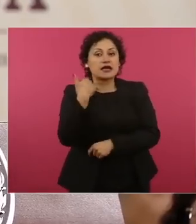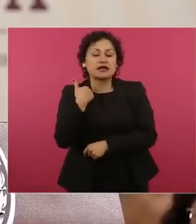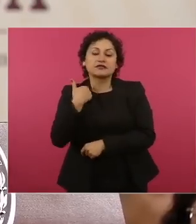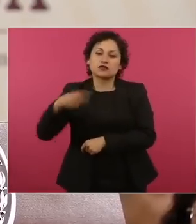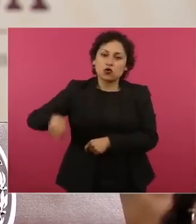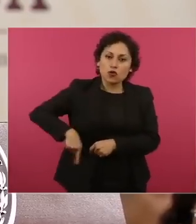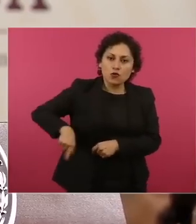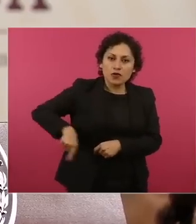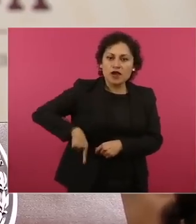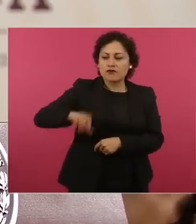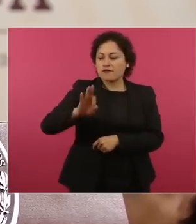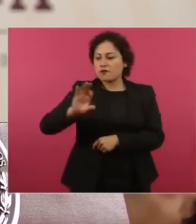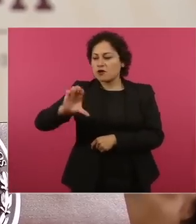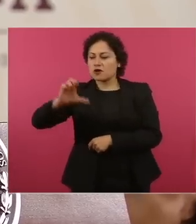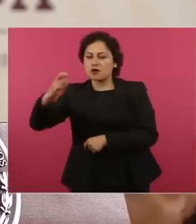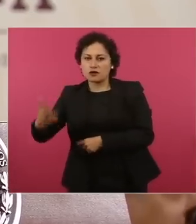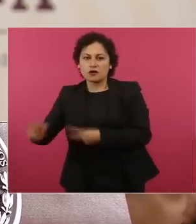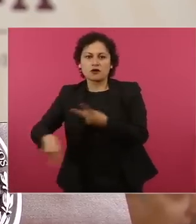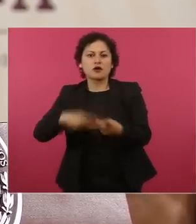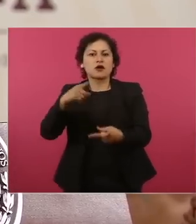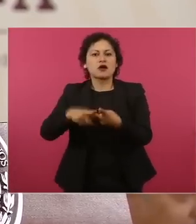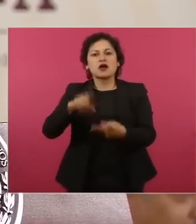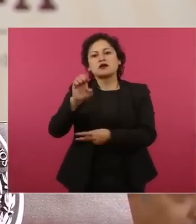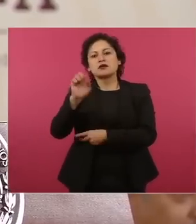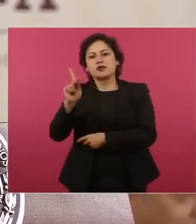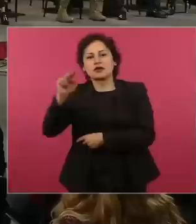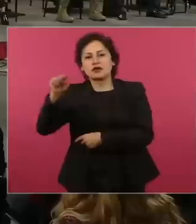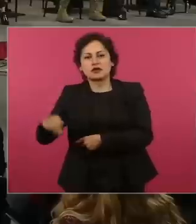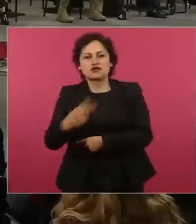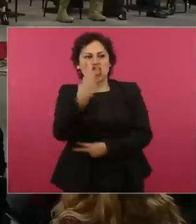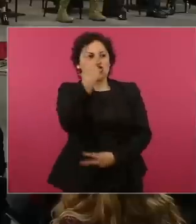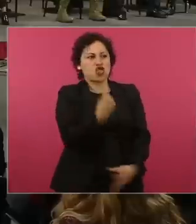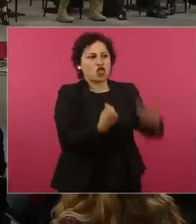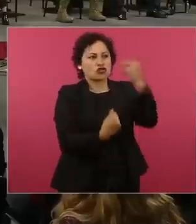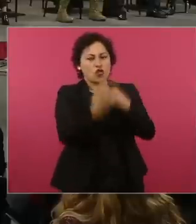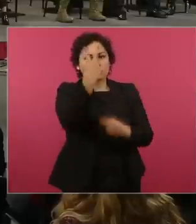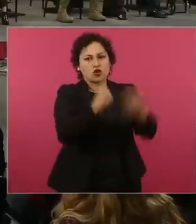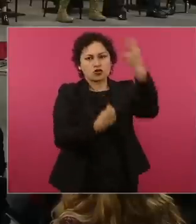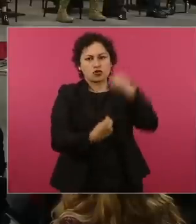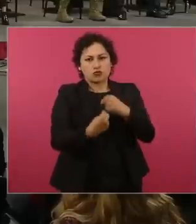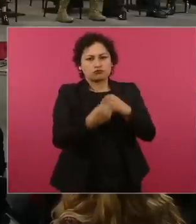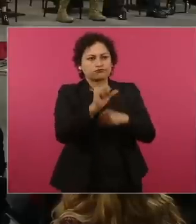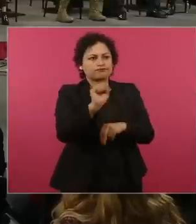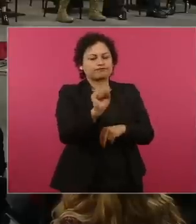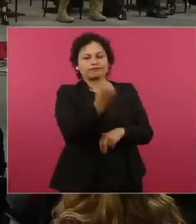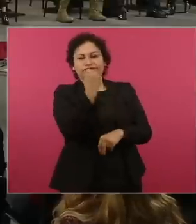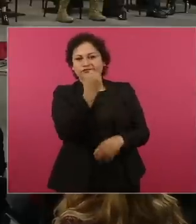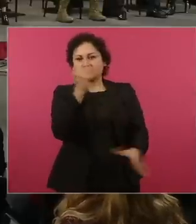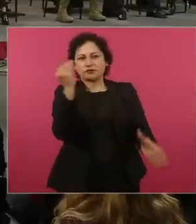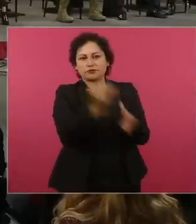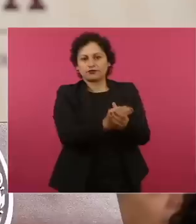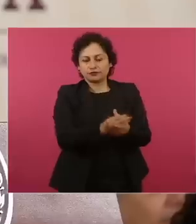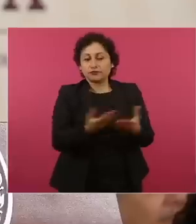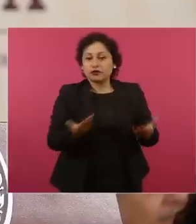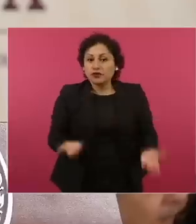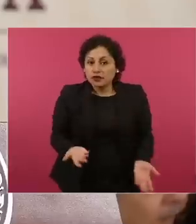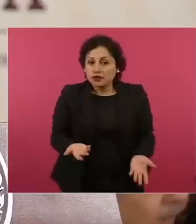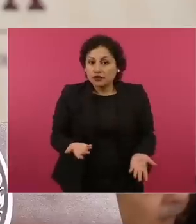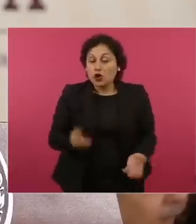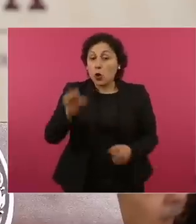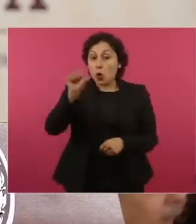en todo momento sistemáticamente nos negaron, nos dieron la espalda. Hoy, señor presidente,